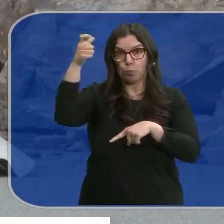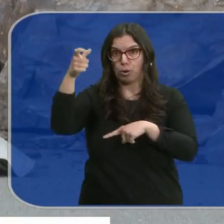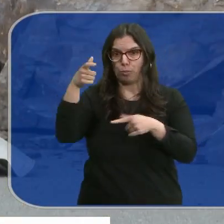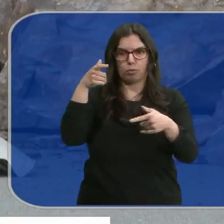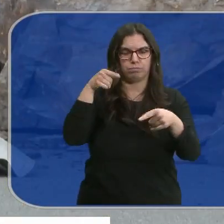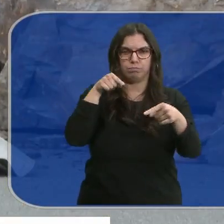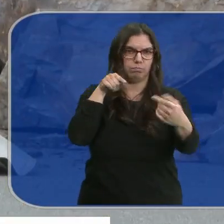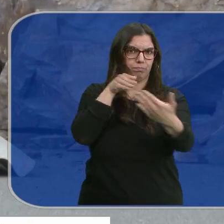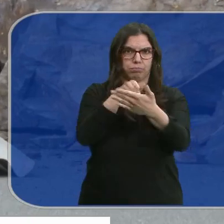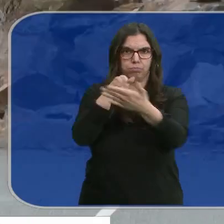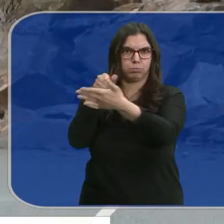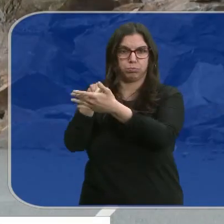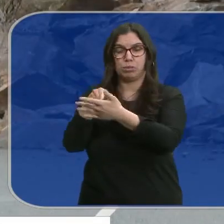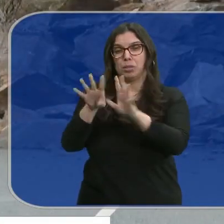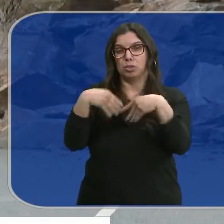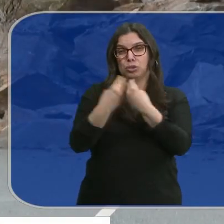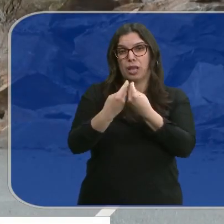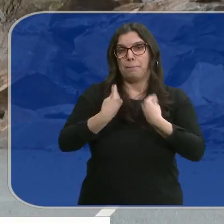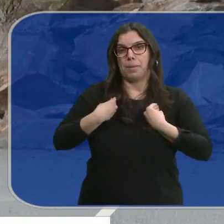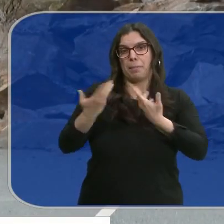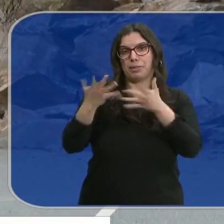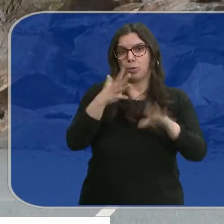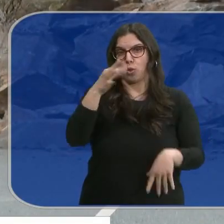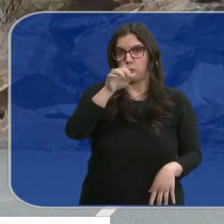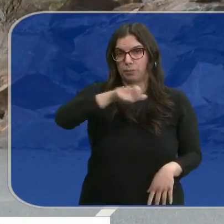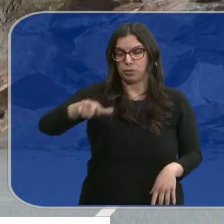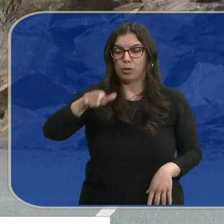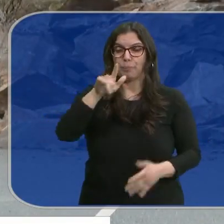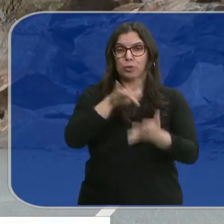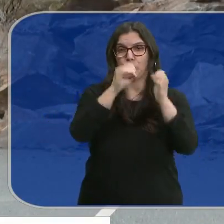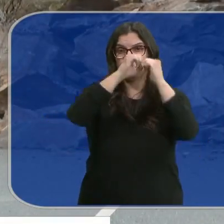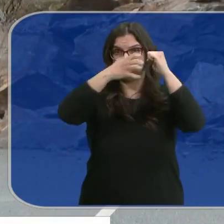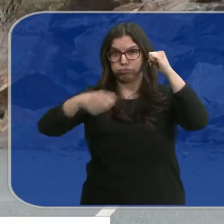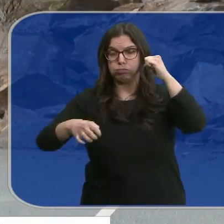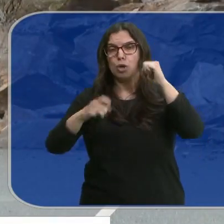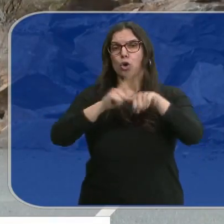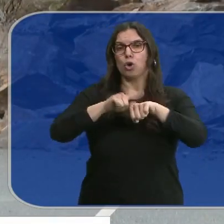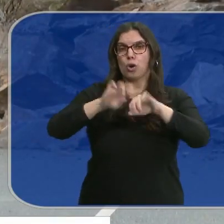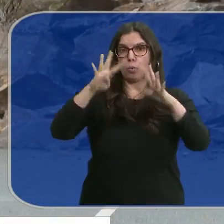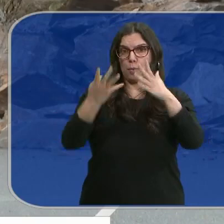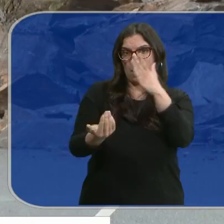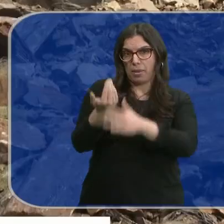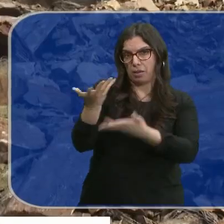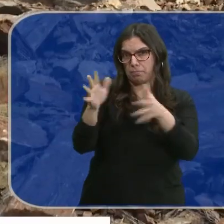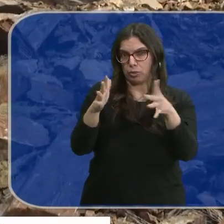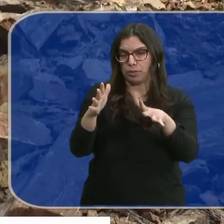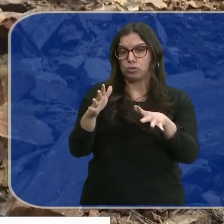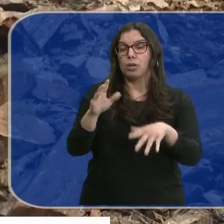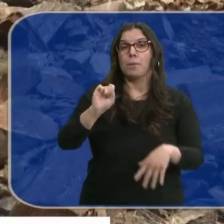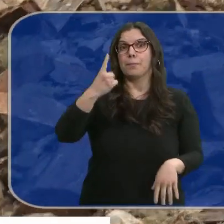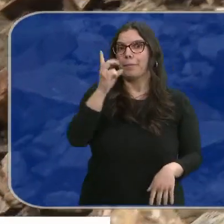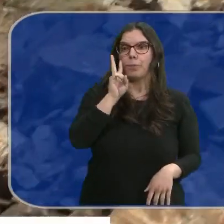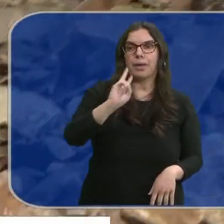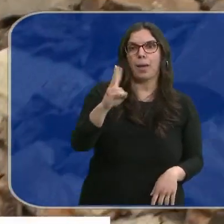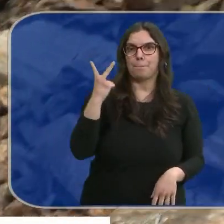localidades donde residen unos 50 vecinos. Un derrumbe que se producía sobre las 9 de esta mañana y que era visto en primer